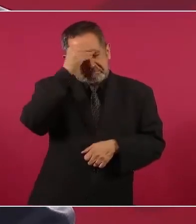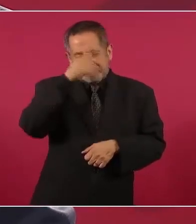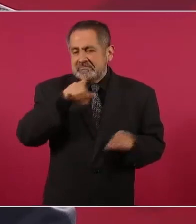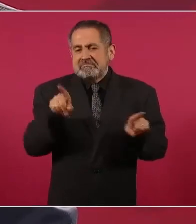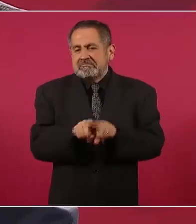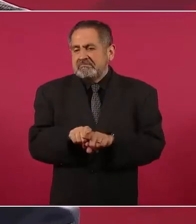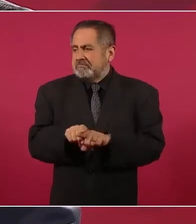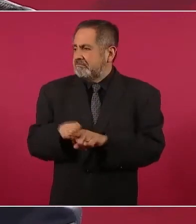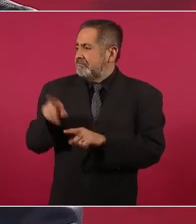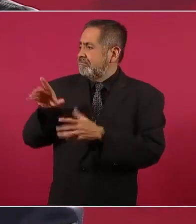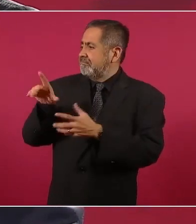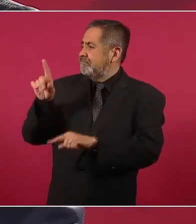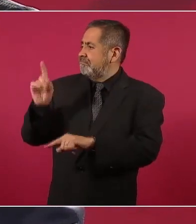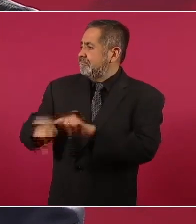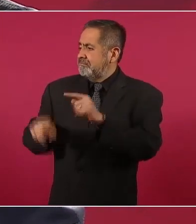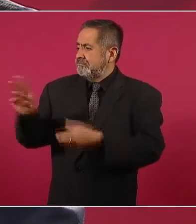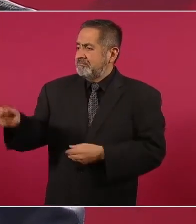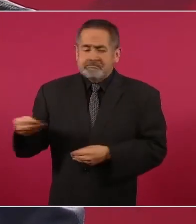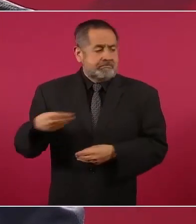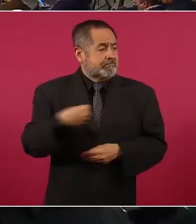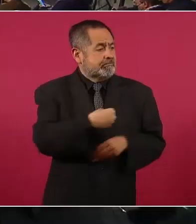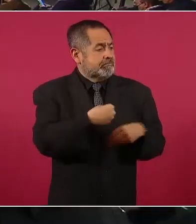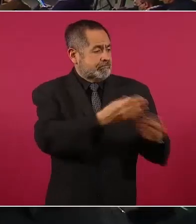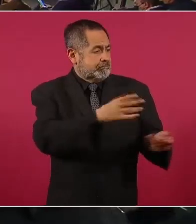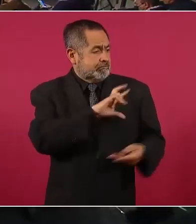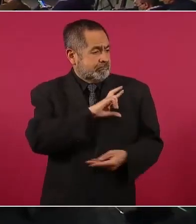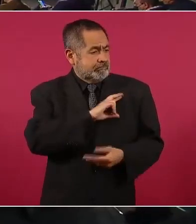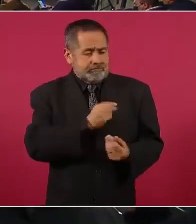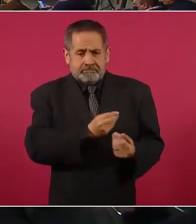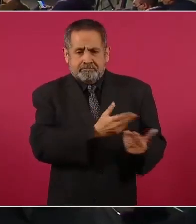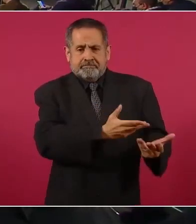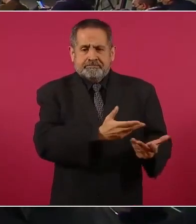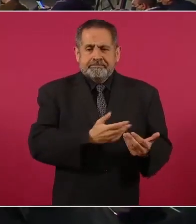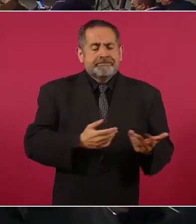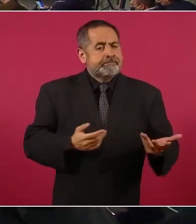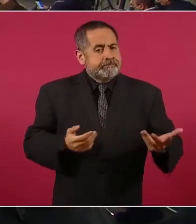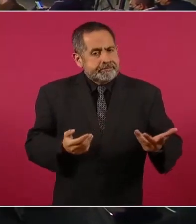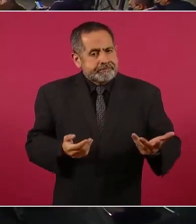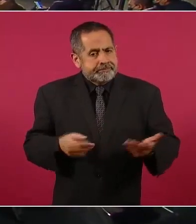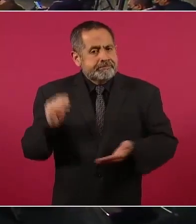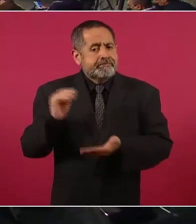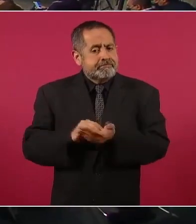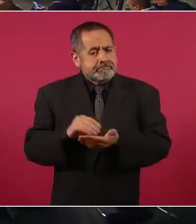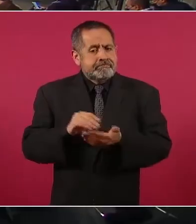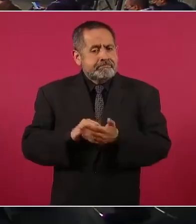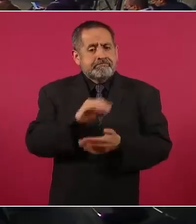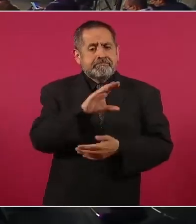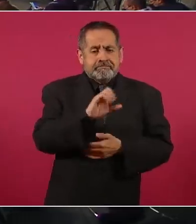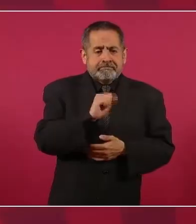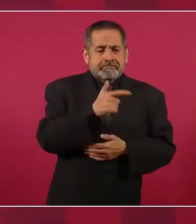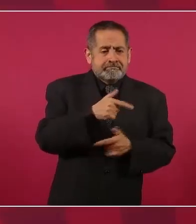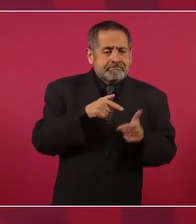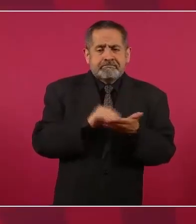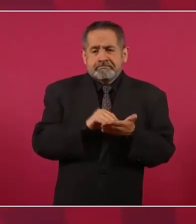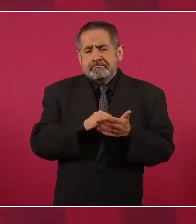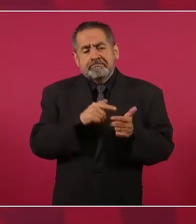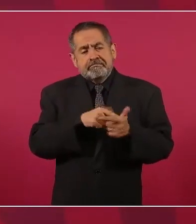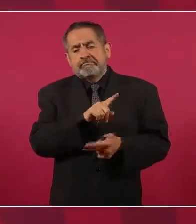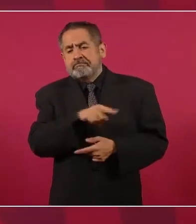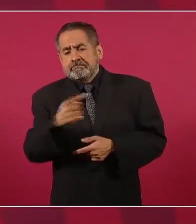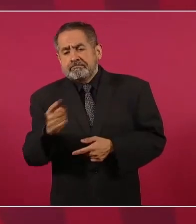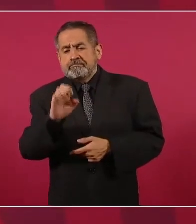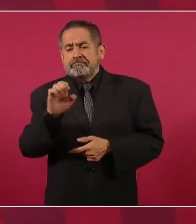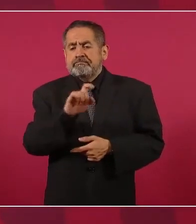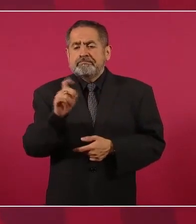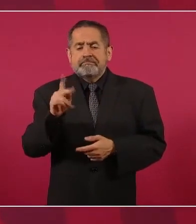porque eso se mantiene. Es